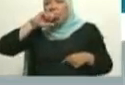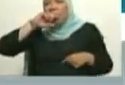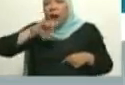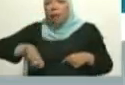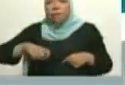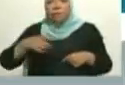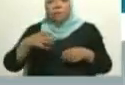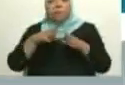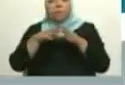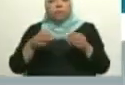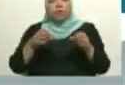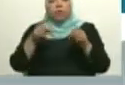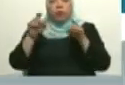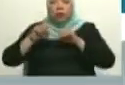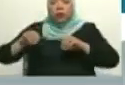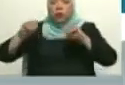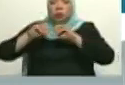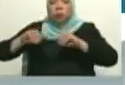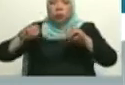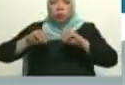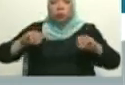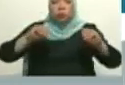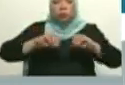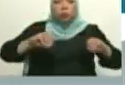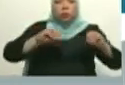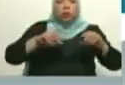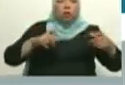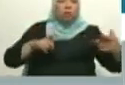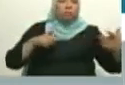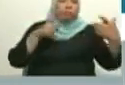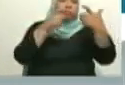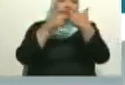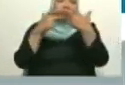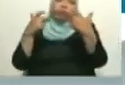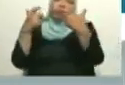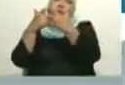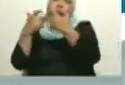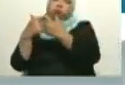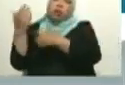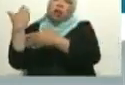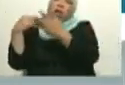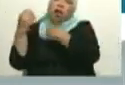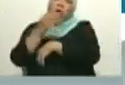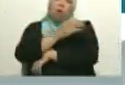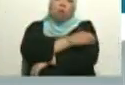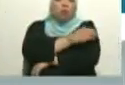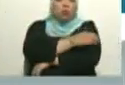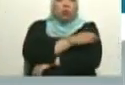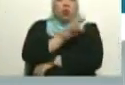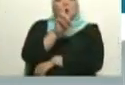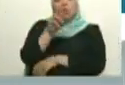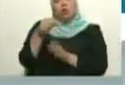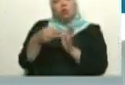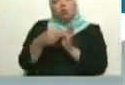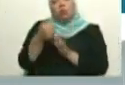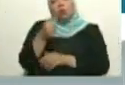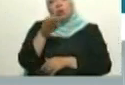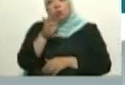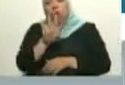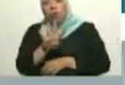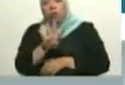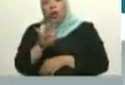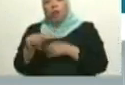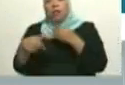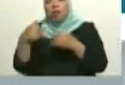como trataron de sembrar el odio para llevarnos a una guerra en la guarimba del 2014, en la guarimba del